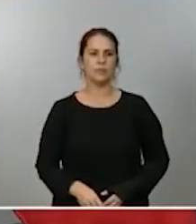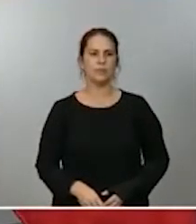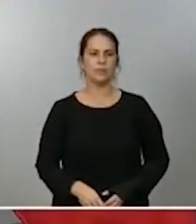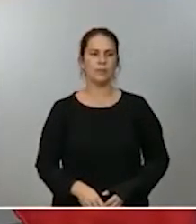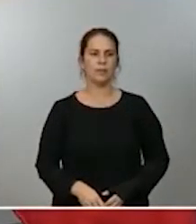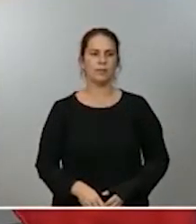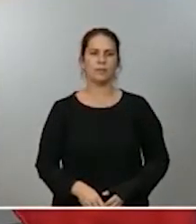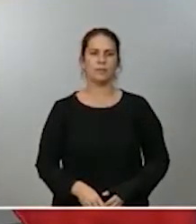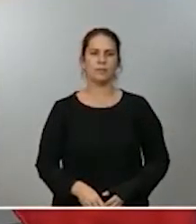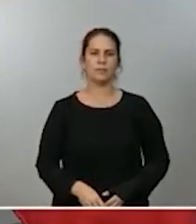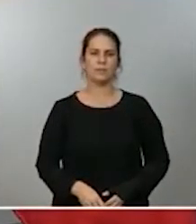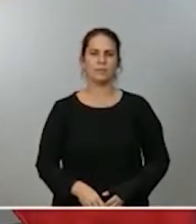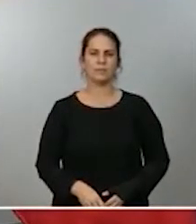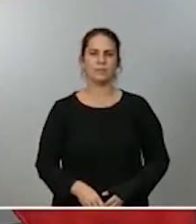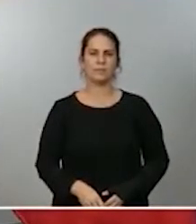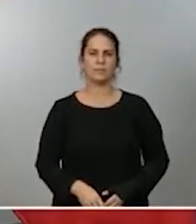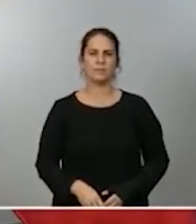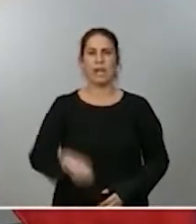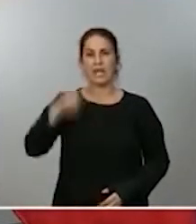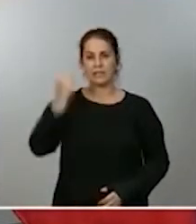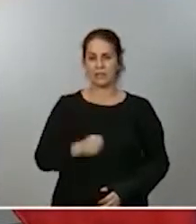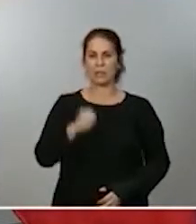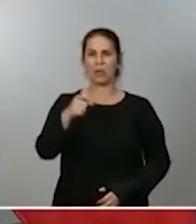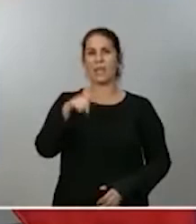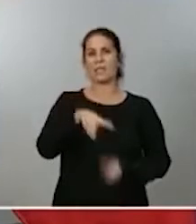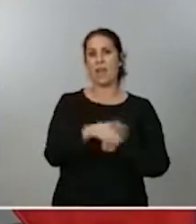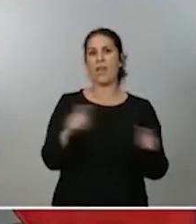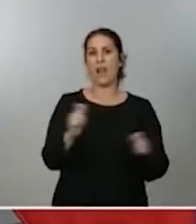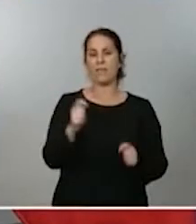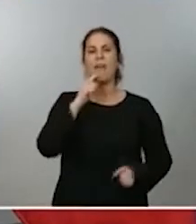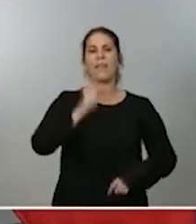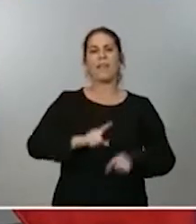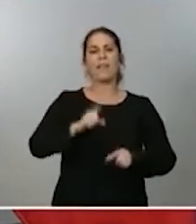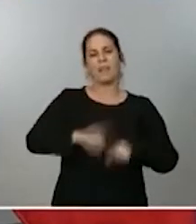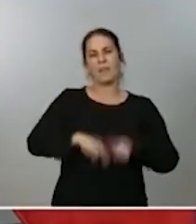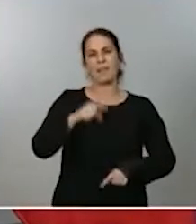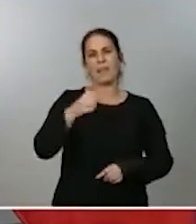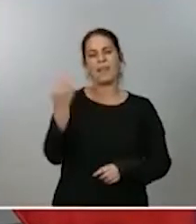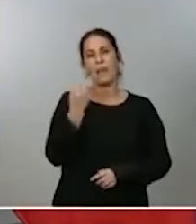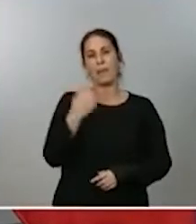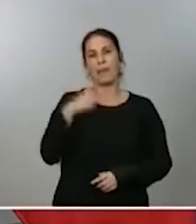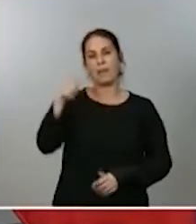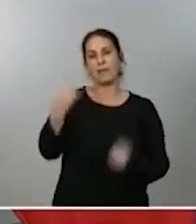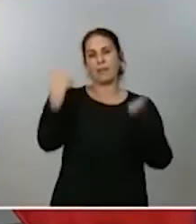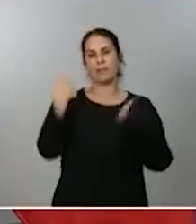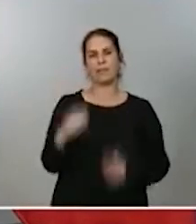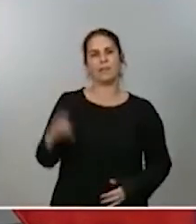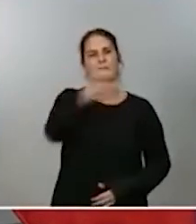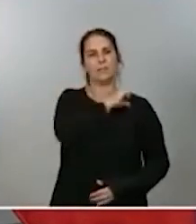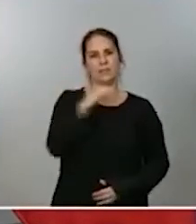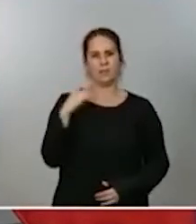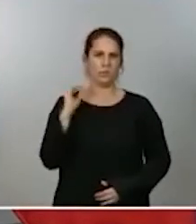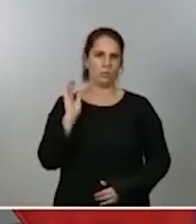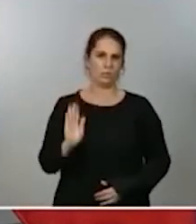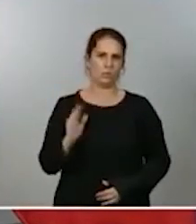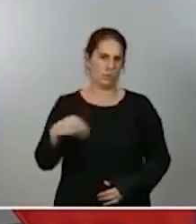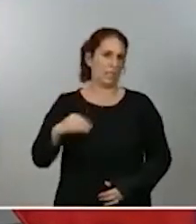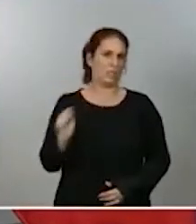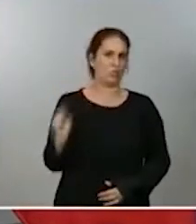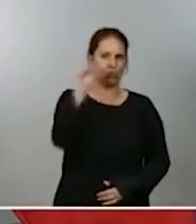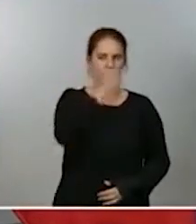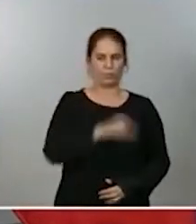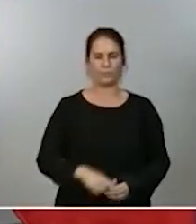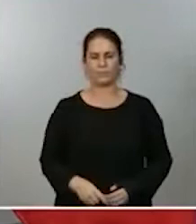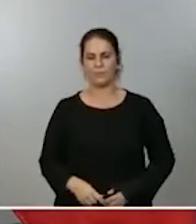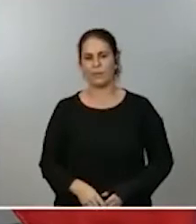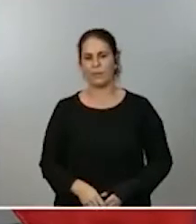tienen que dictar los presidentes autonómicos en el ámbito de sus competencias. Igualmente, también les puedo informar que, a esta misma hora,